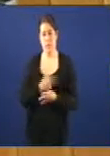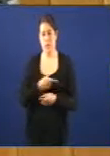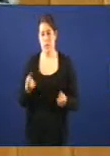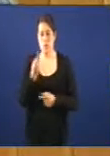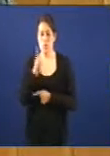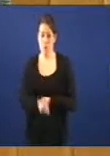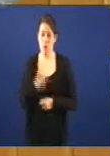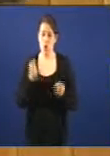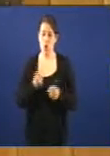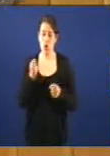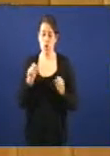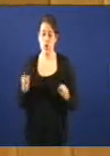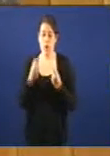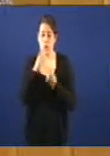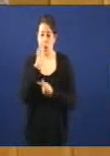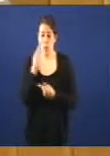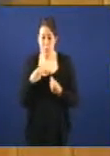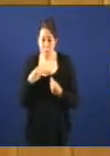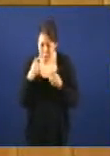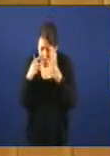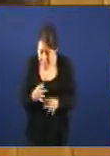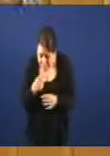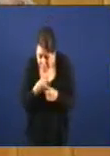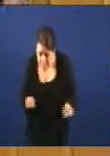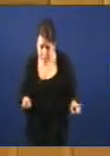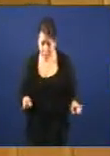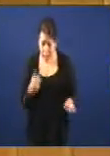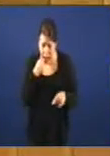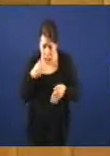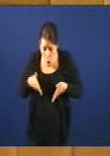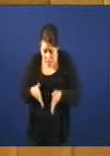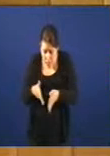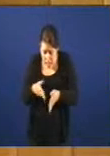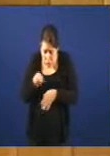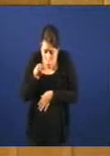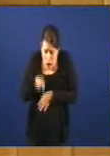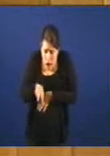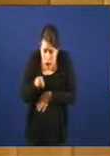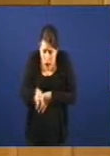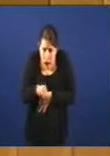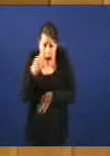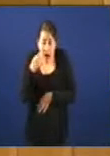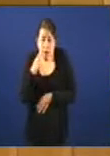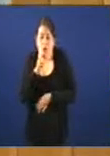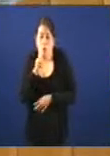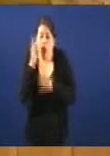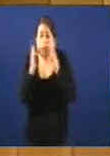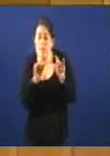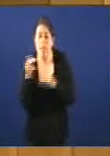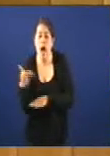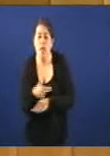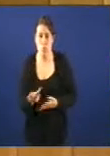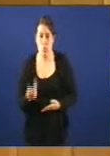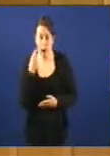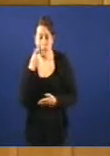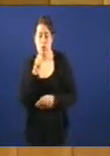mes os coches oficiais porque viven nunha realidade distinta hai que pisar o asfalto hai que ir ali a ver como se limpia o atún para ver o que é ese traballo hai